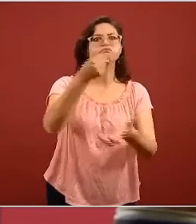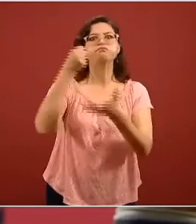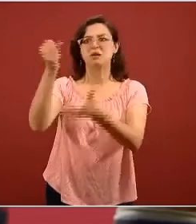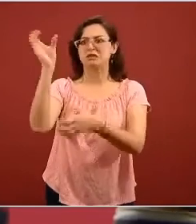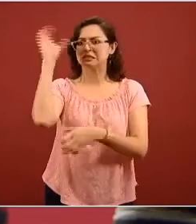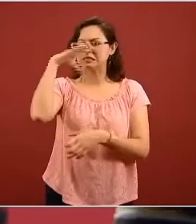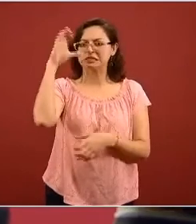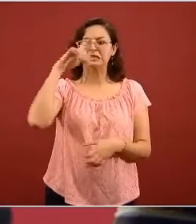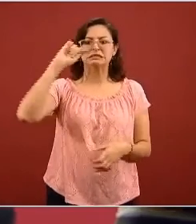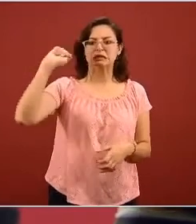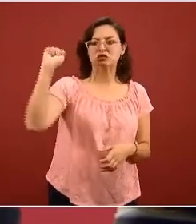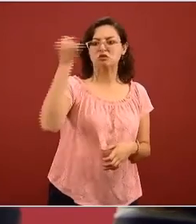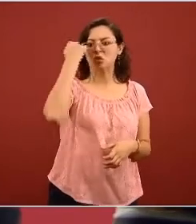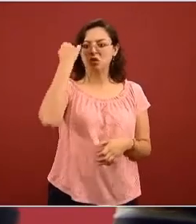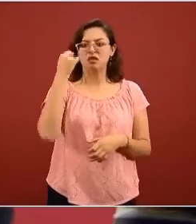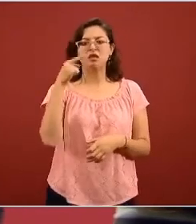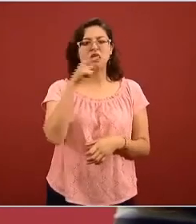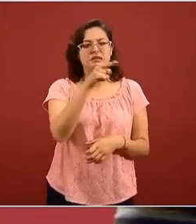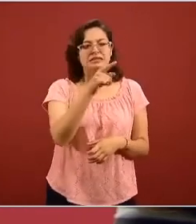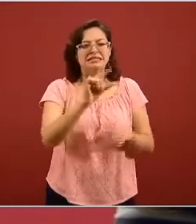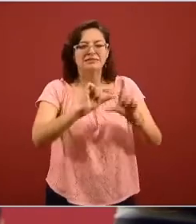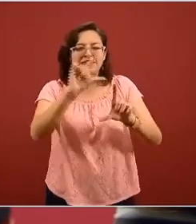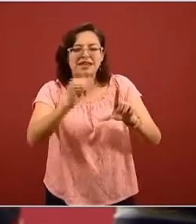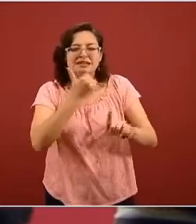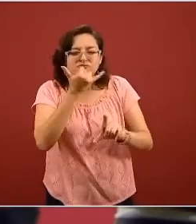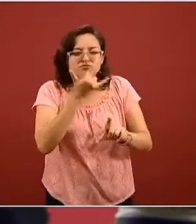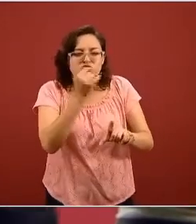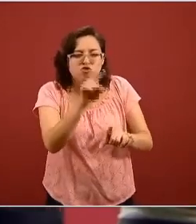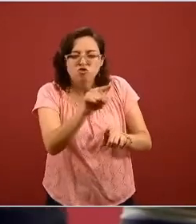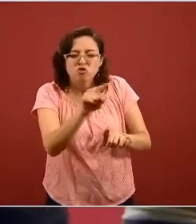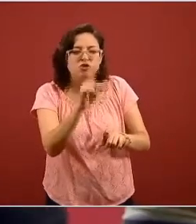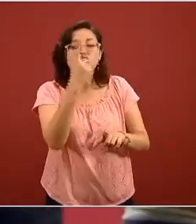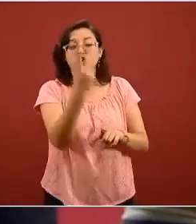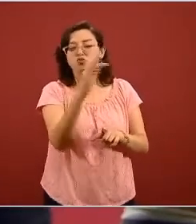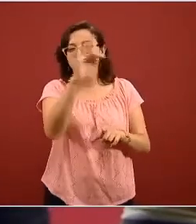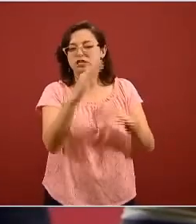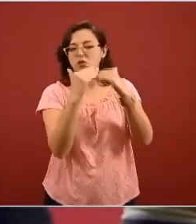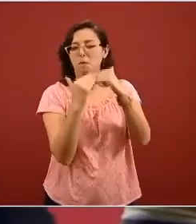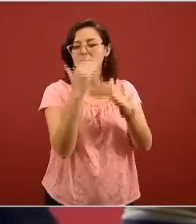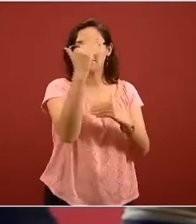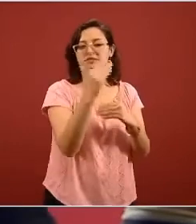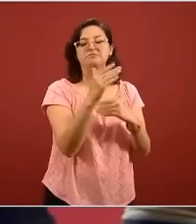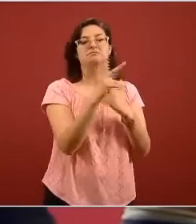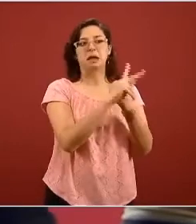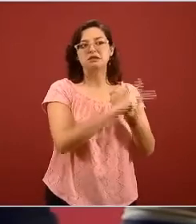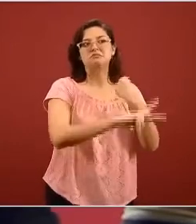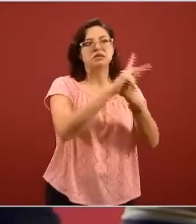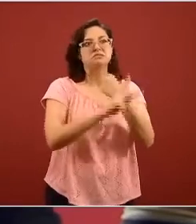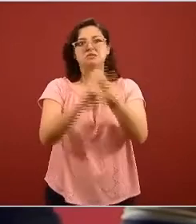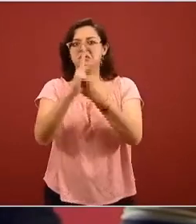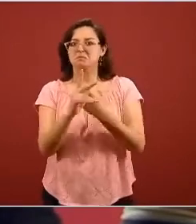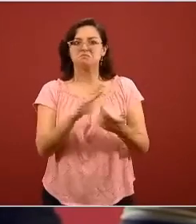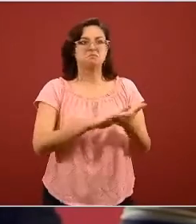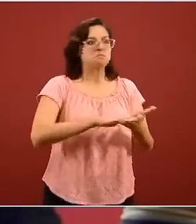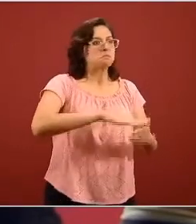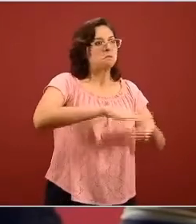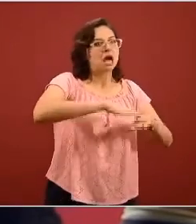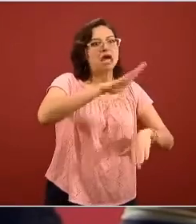hay un pequeño error es más de 2% y otros países también tienen un porcentaje